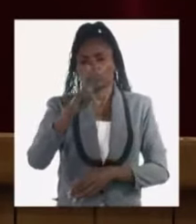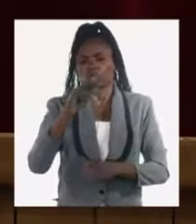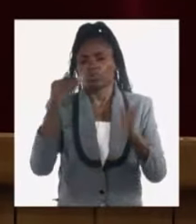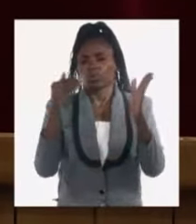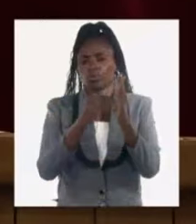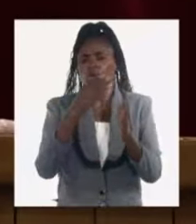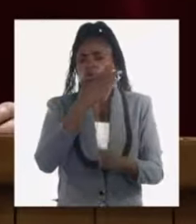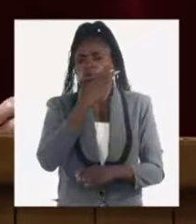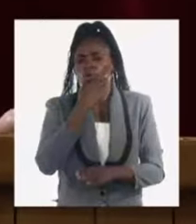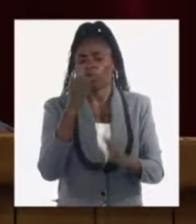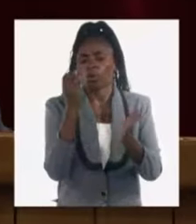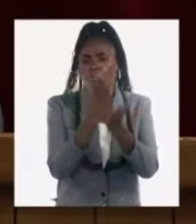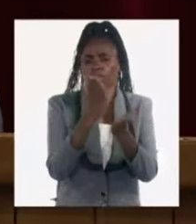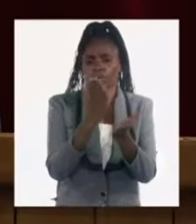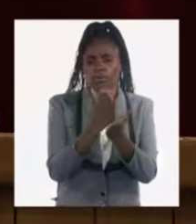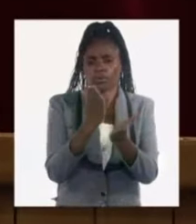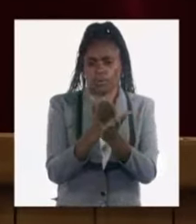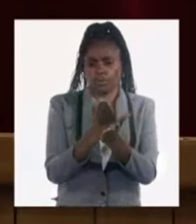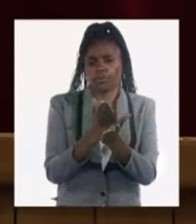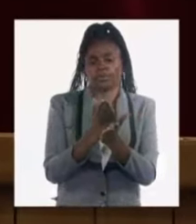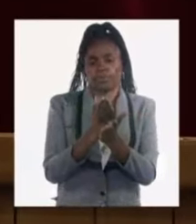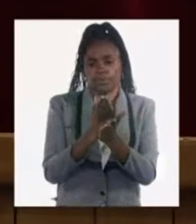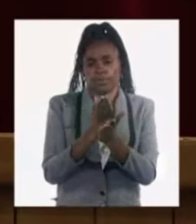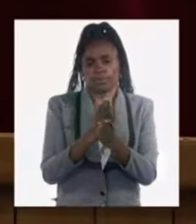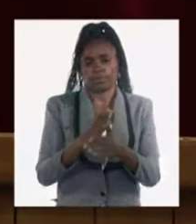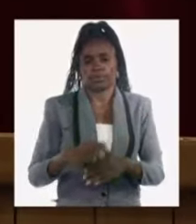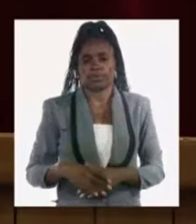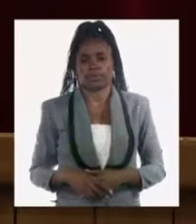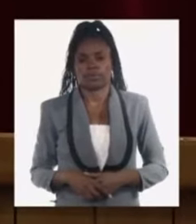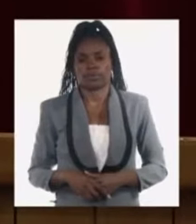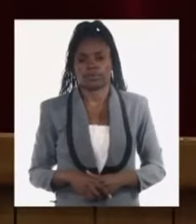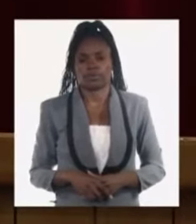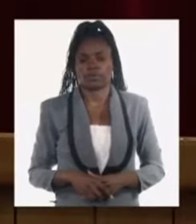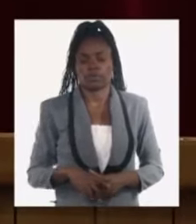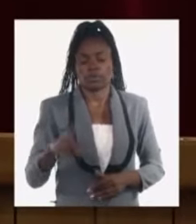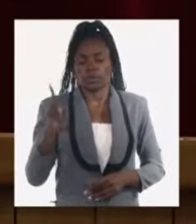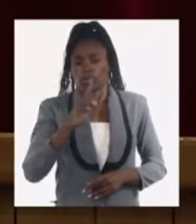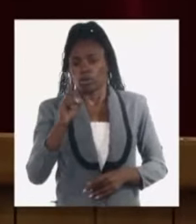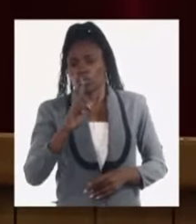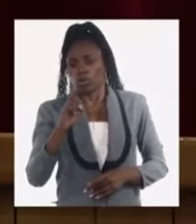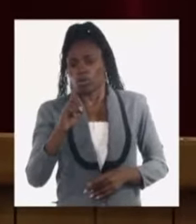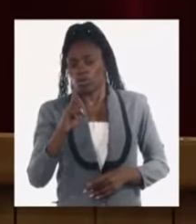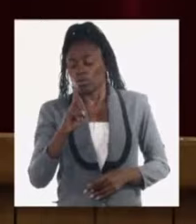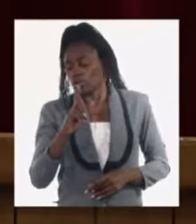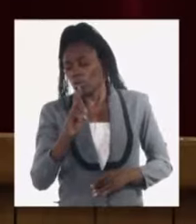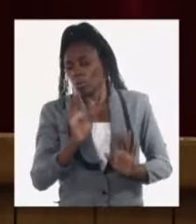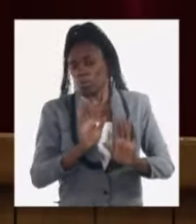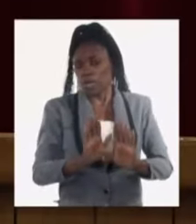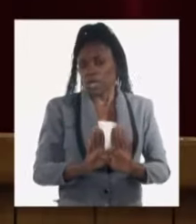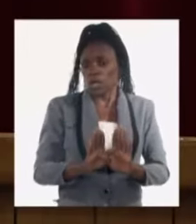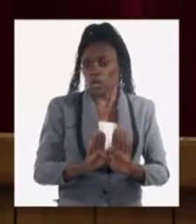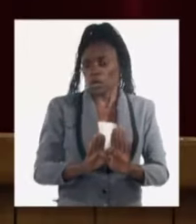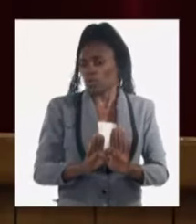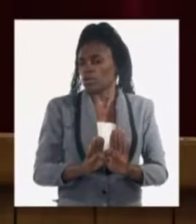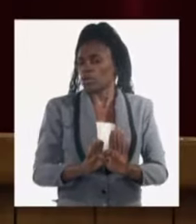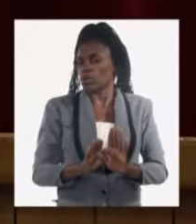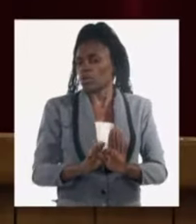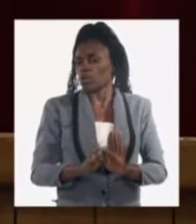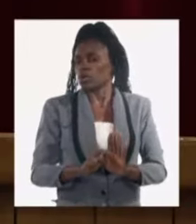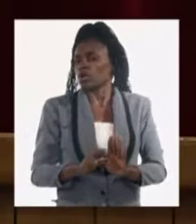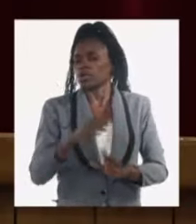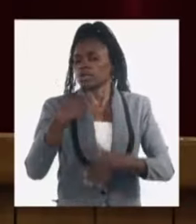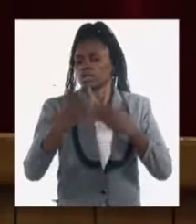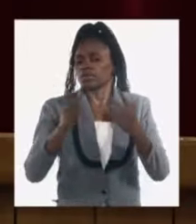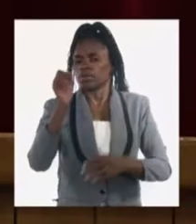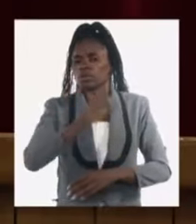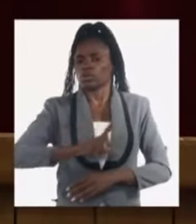al estudio no estamos detenidos en materia de la actividad social obviamente depende también de